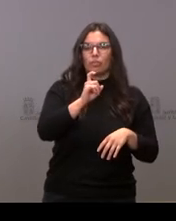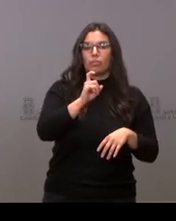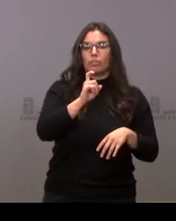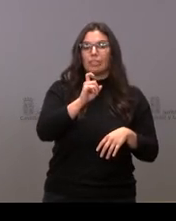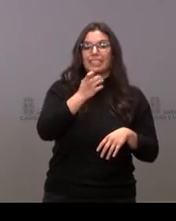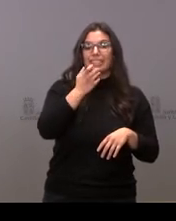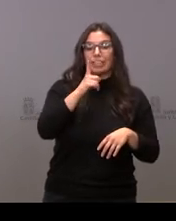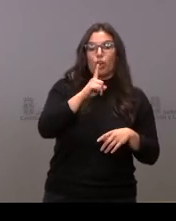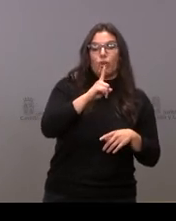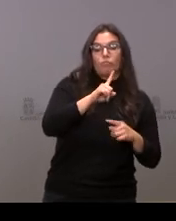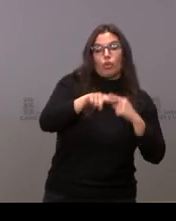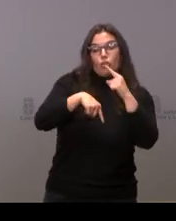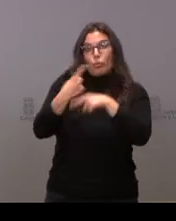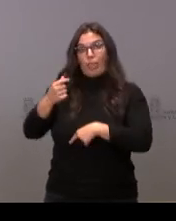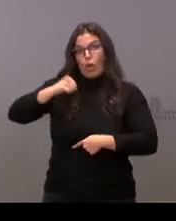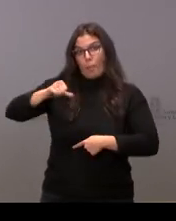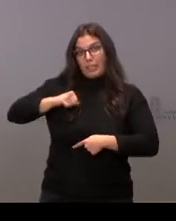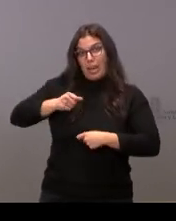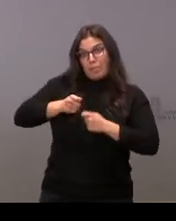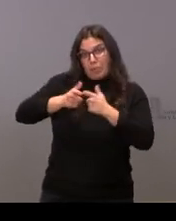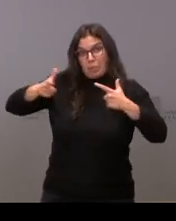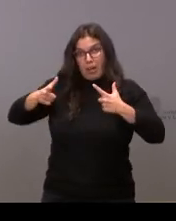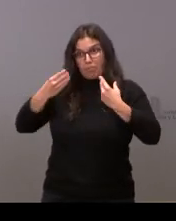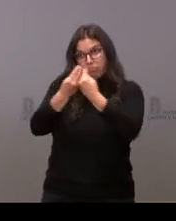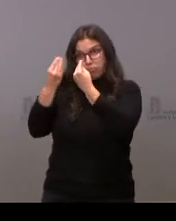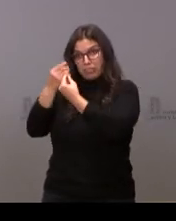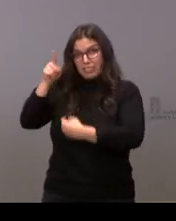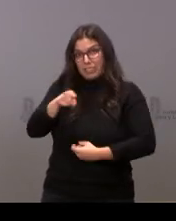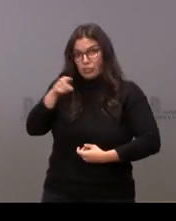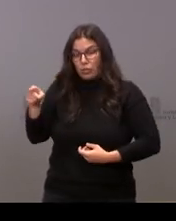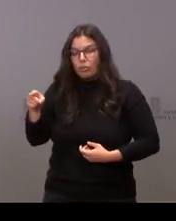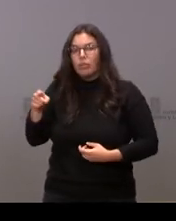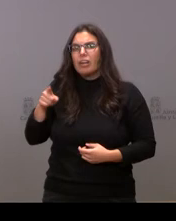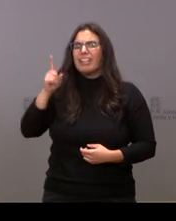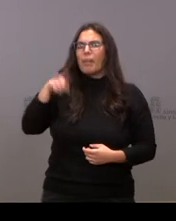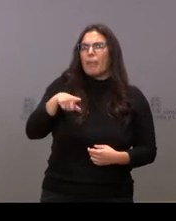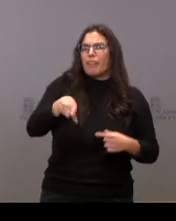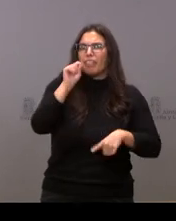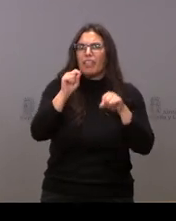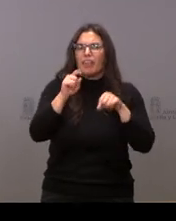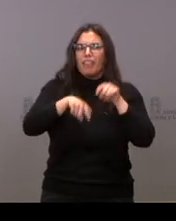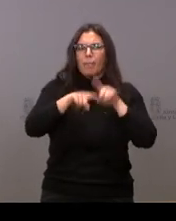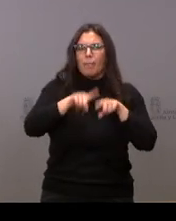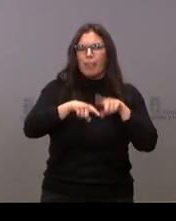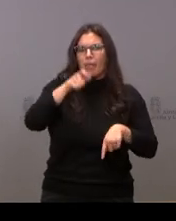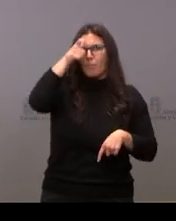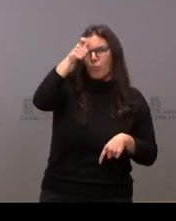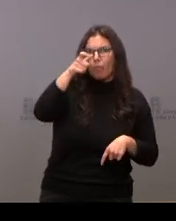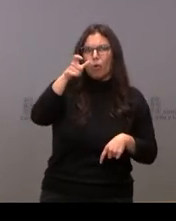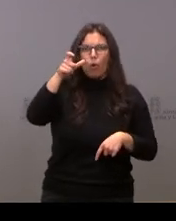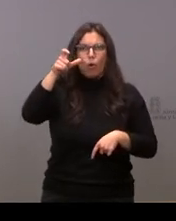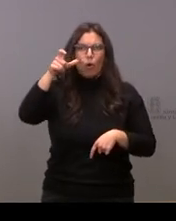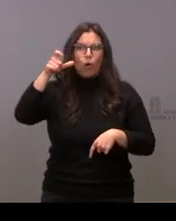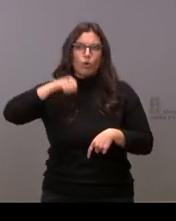enfermedad, cómo se puede decidir a nivel municipal, como ha comentado que se podría decidir la implantación del pasaporte en un municipio que no tiene un